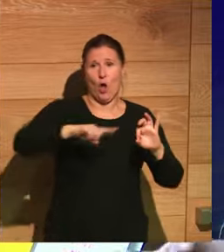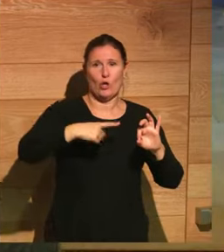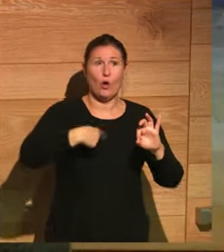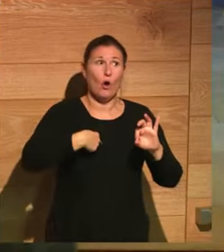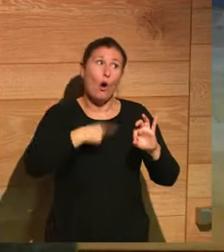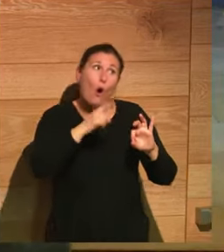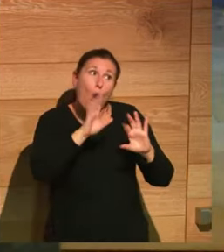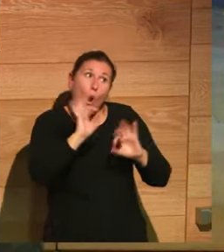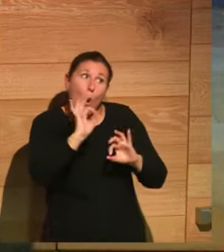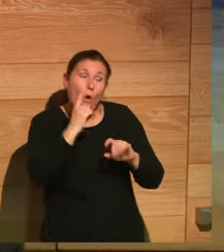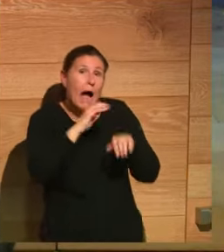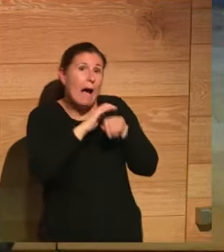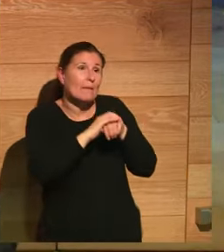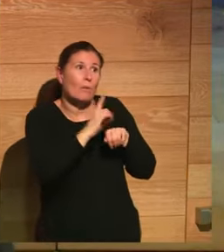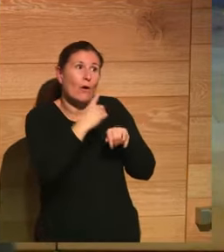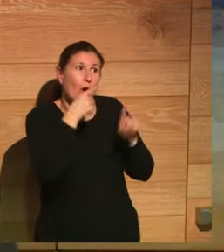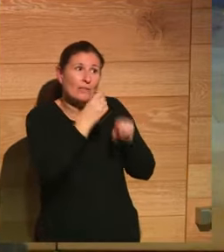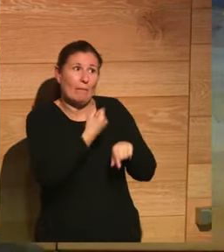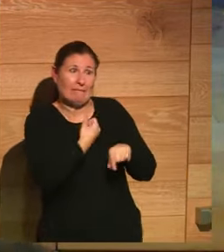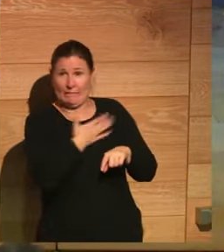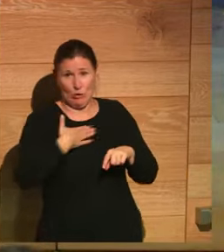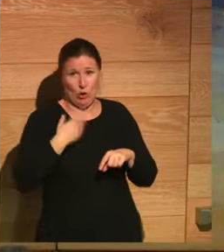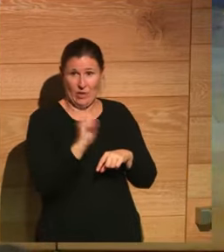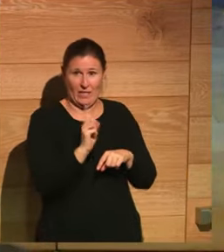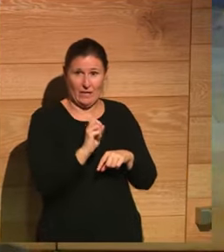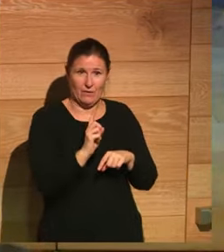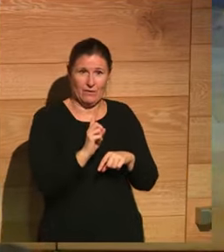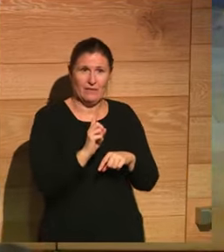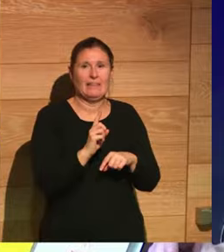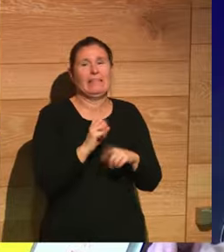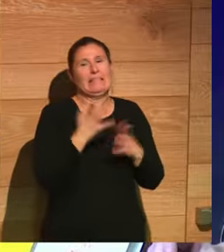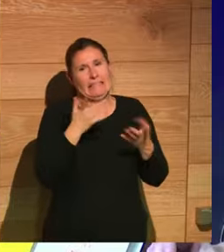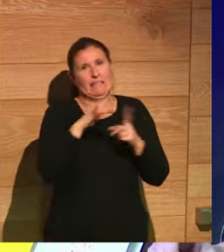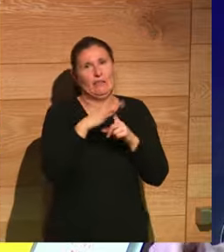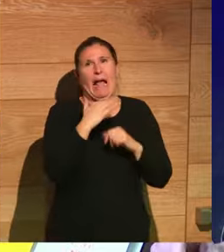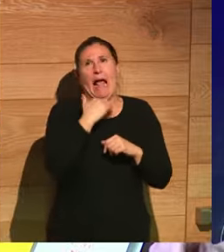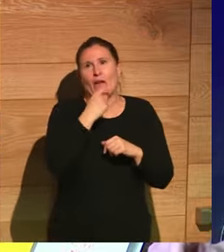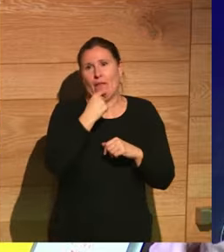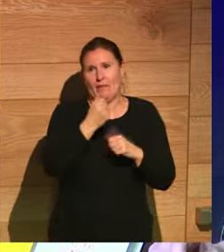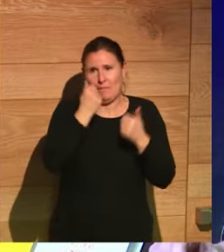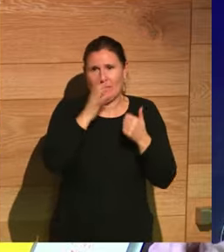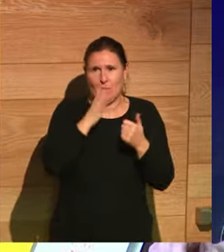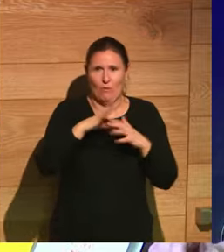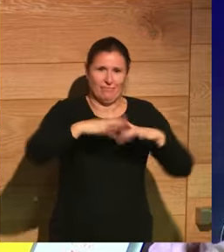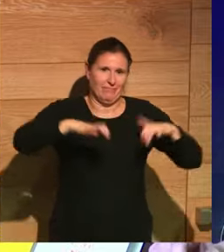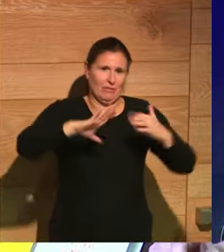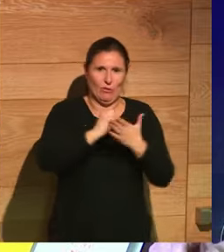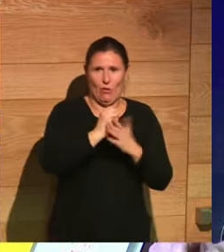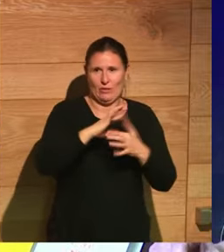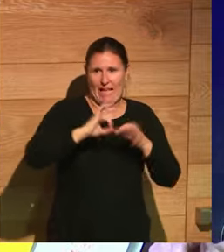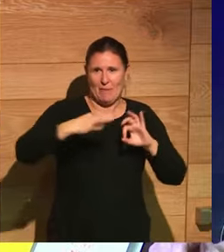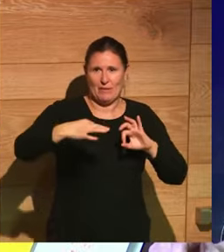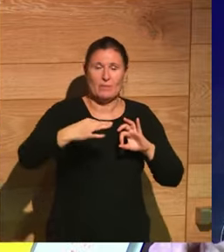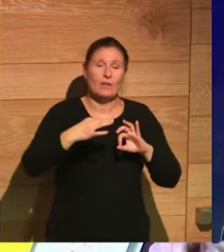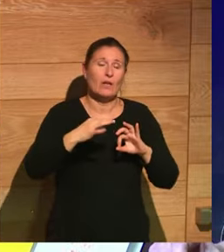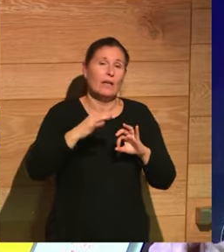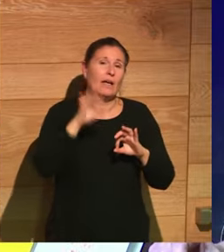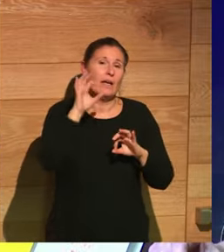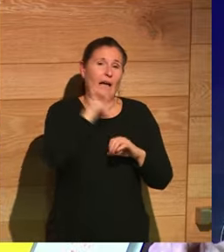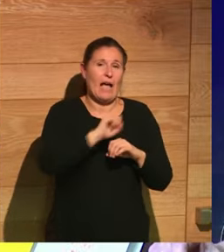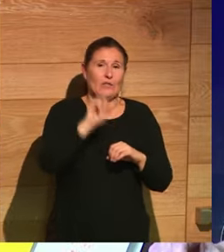amigo para que no me mates, agua aterrada. Ahí lo tuvo un poco más fácil el emperador Augusto, ¿no? Pero es verdad que en el año 27 a